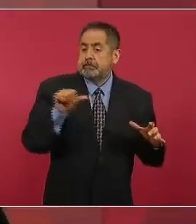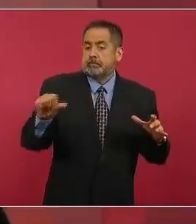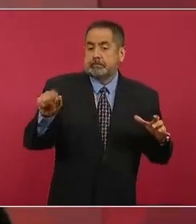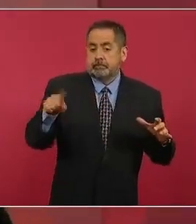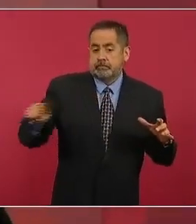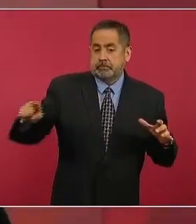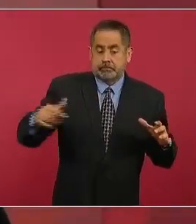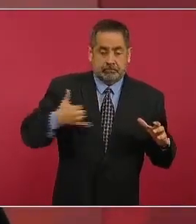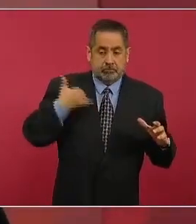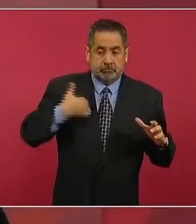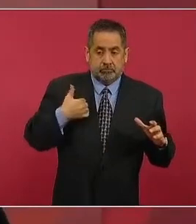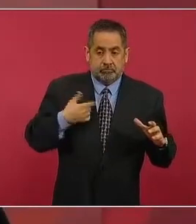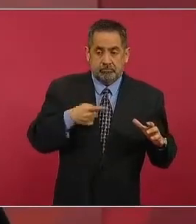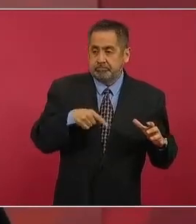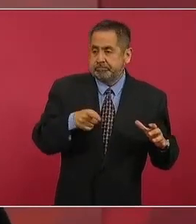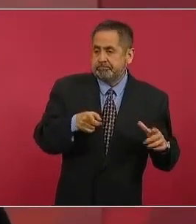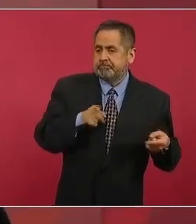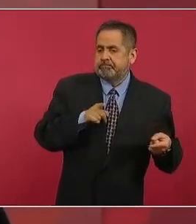señalarlos